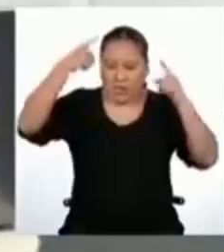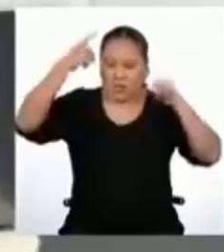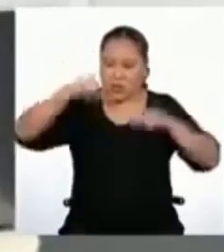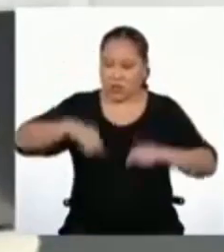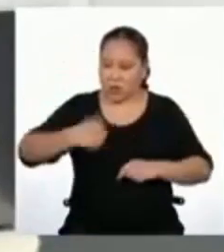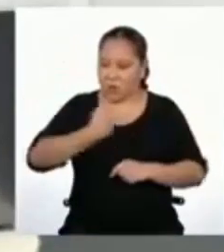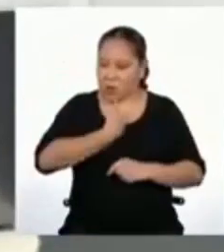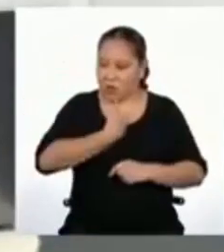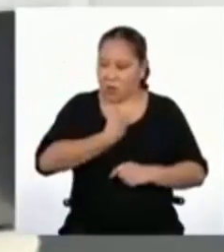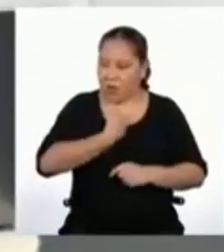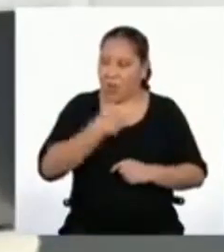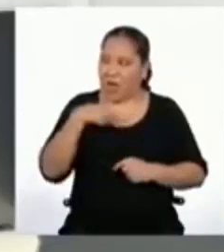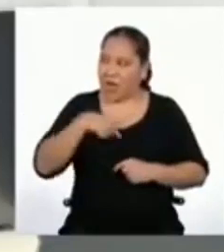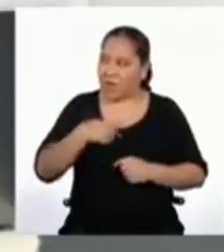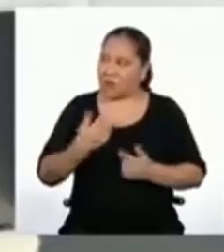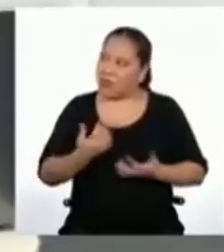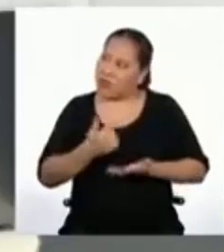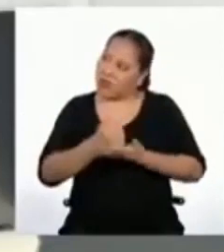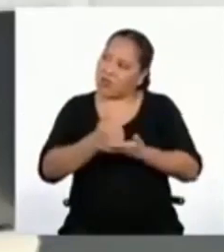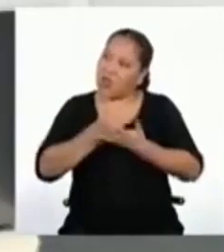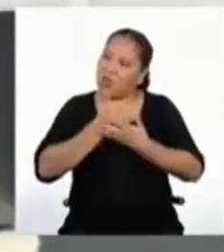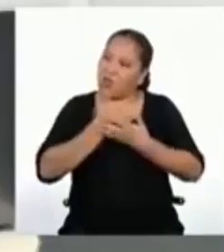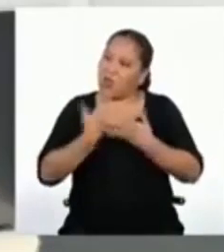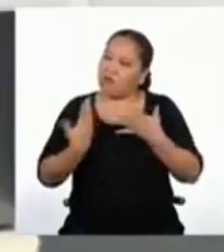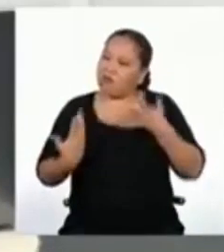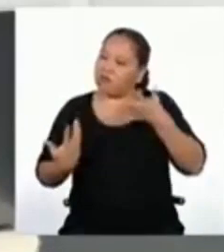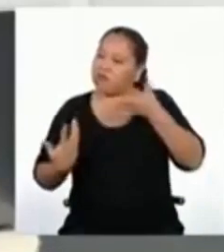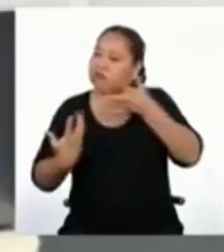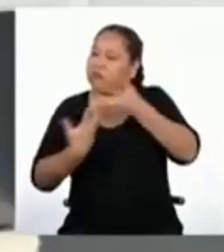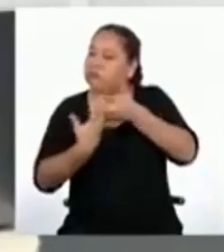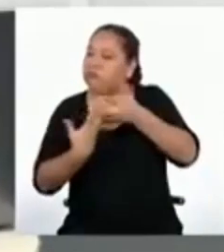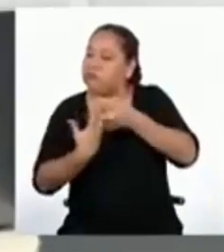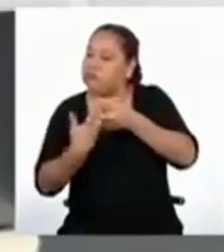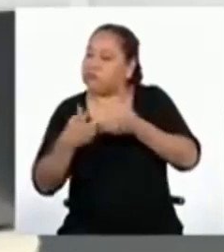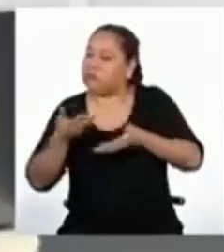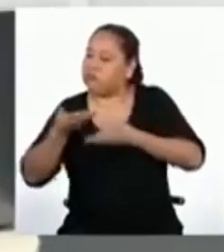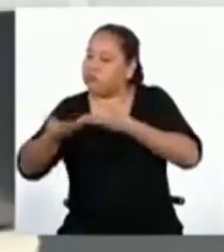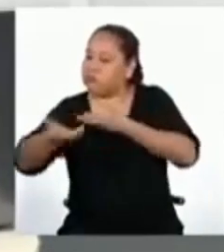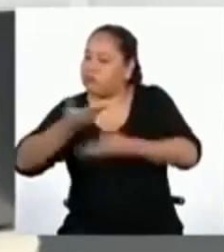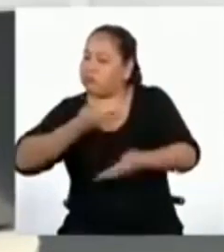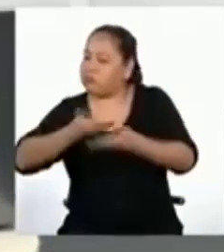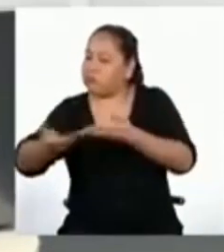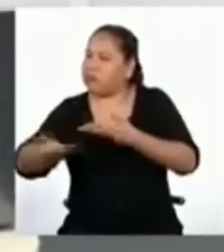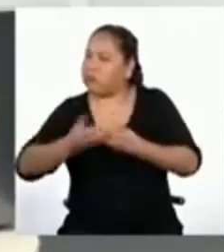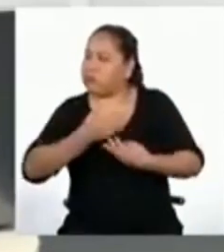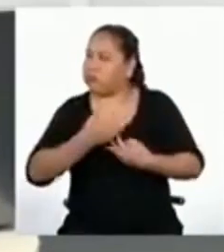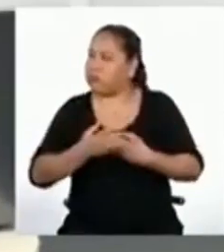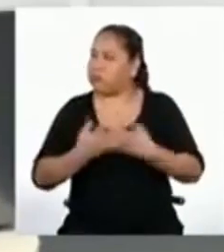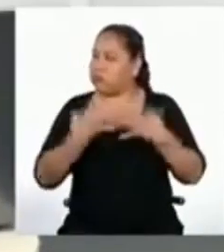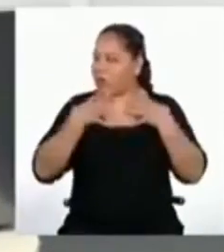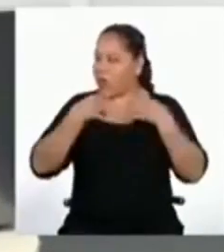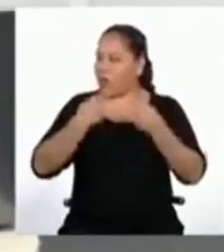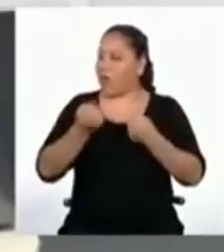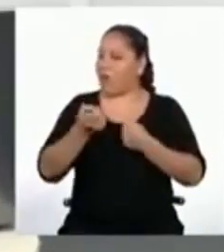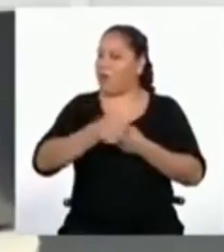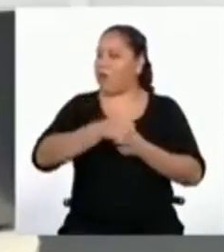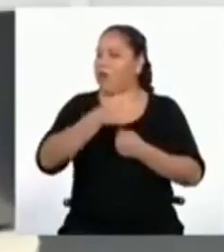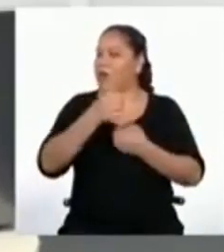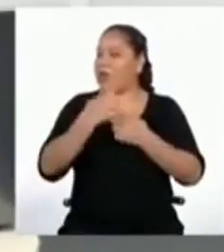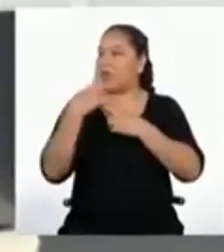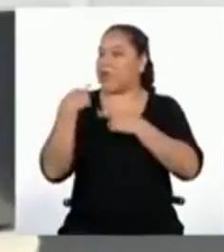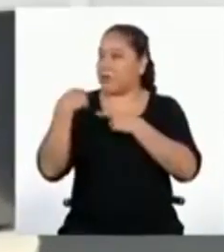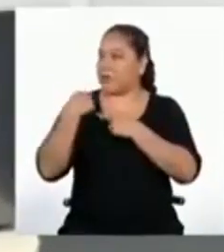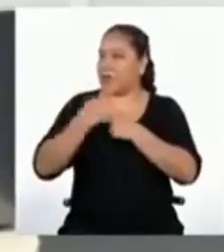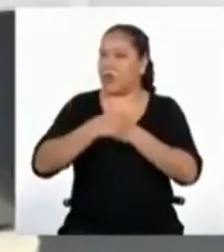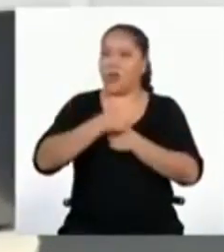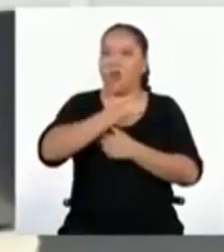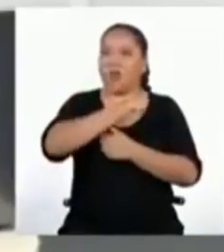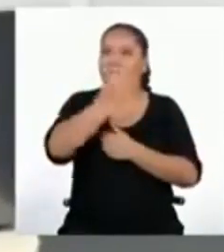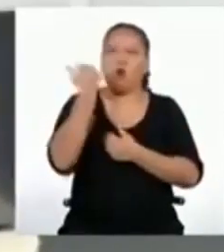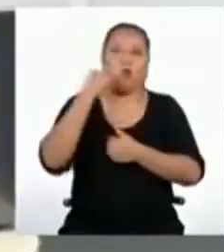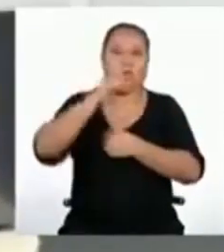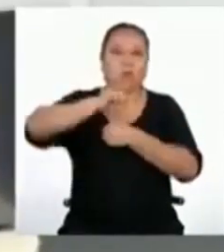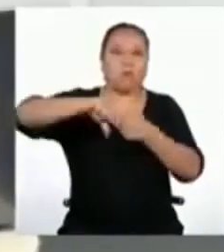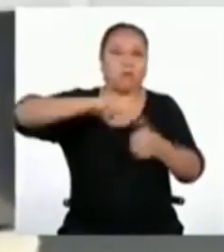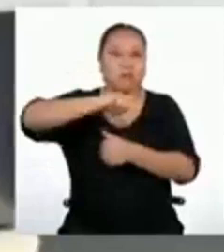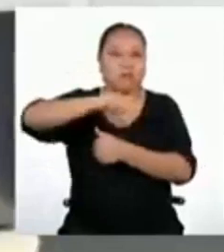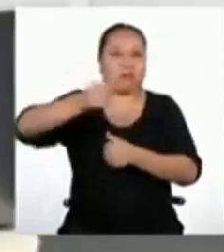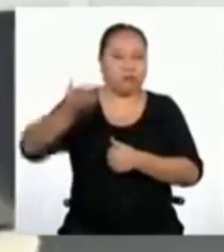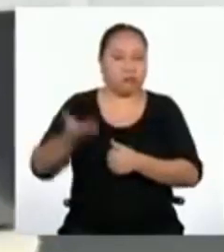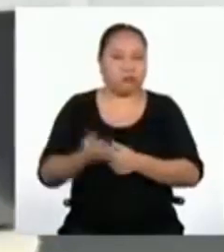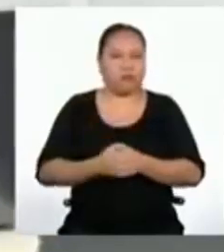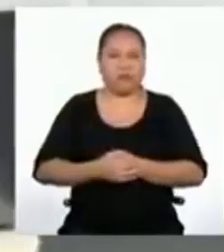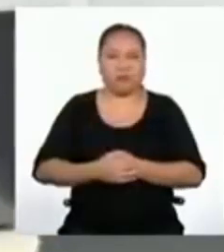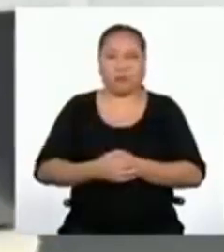puede ayudar a relacionarnos de manera más saludable y responsable con nuestro entorno y a evitar episodios de